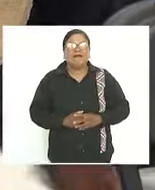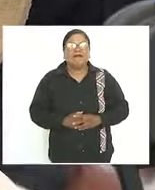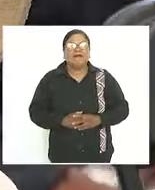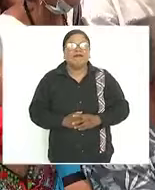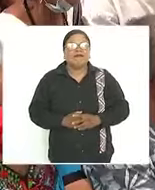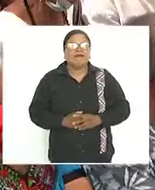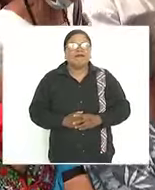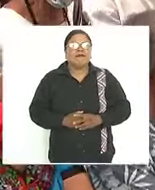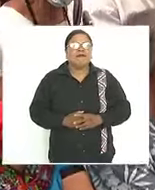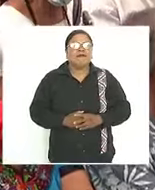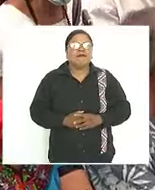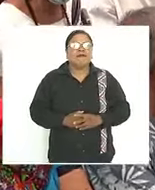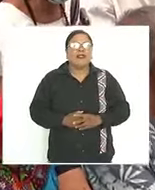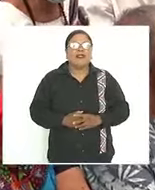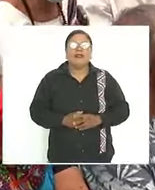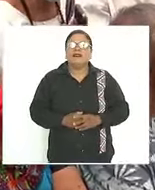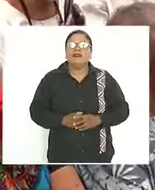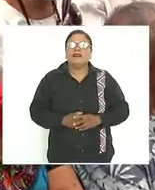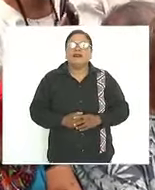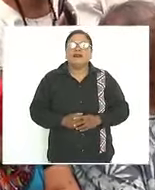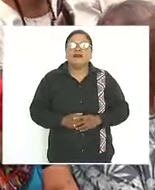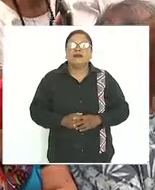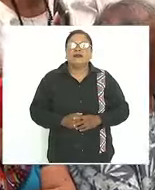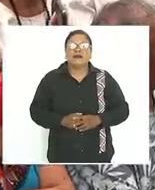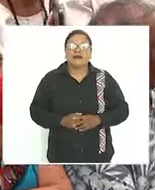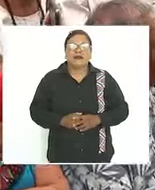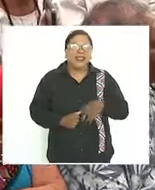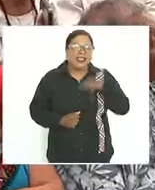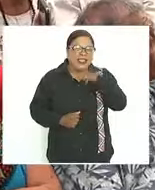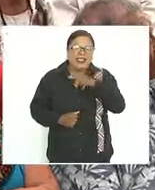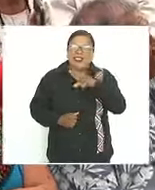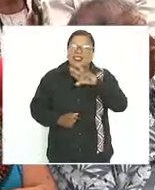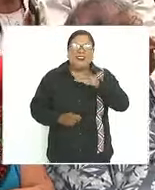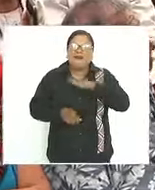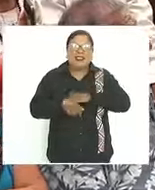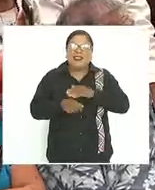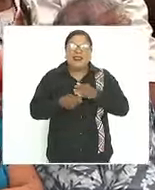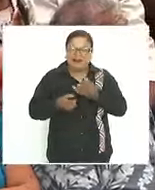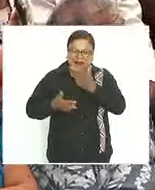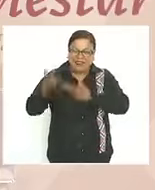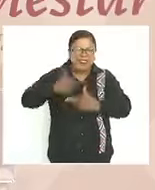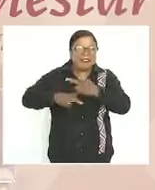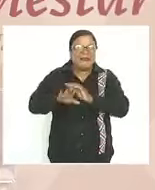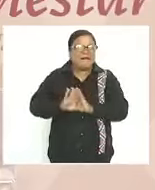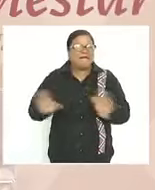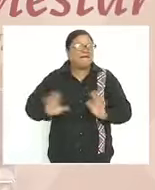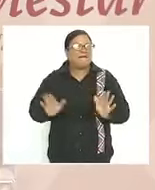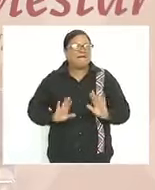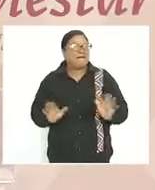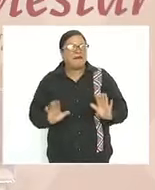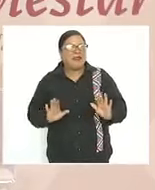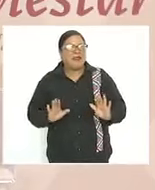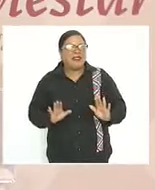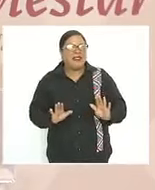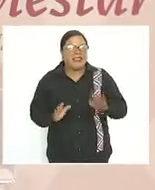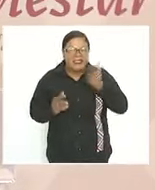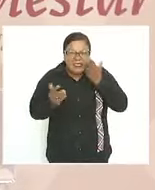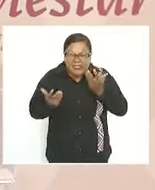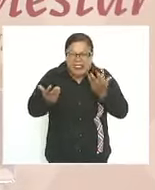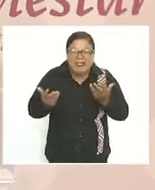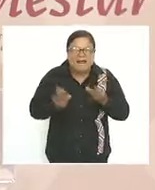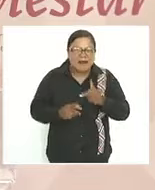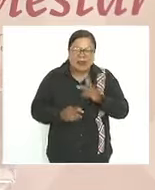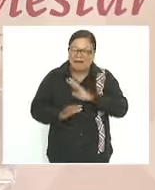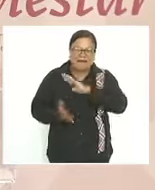se van a quedar con las ganas de regresar a seguir robando